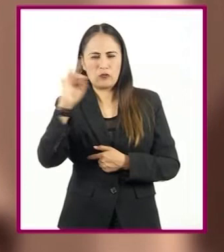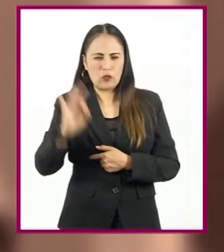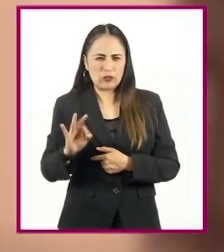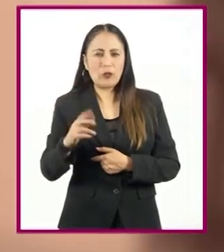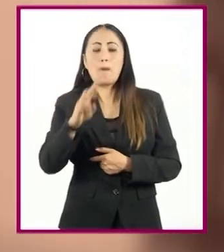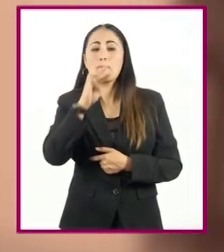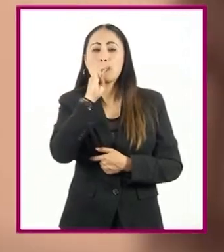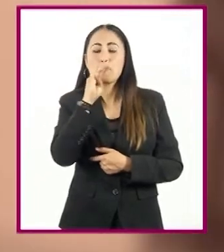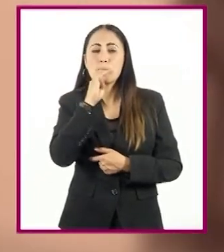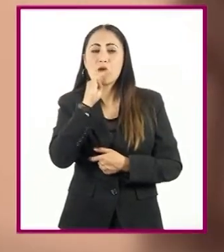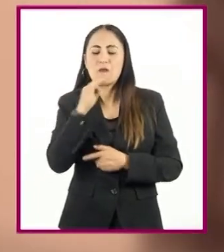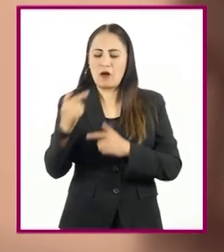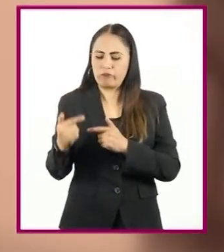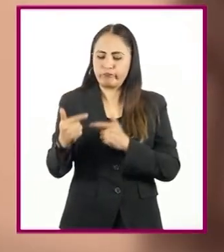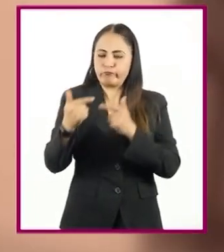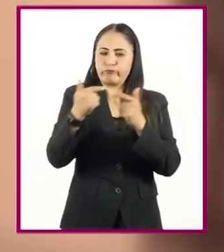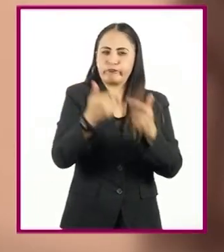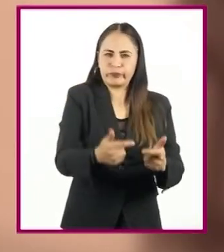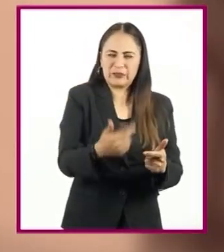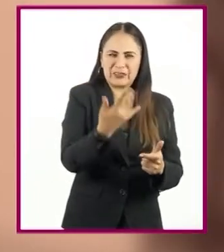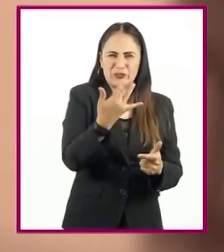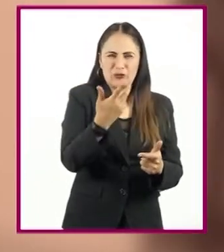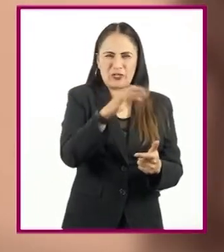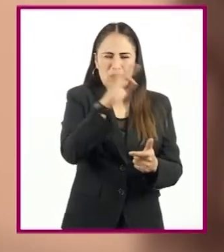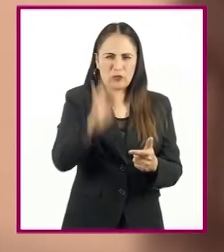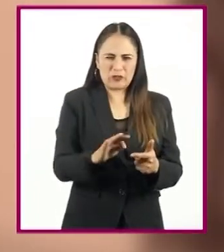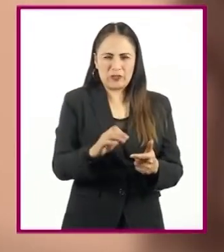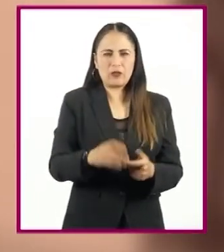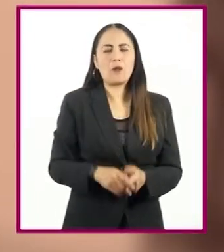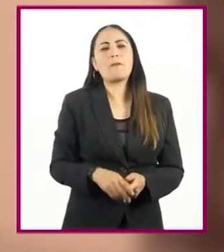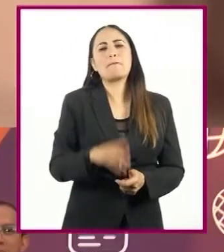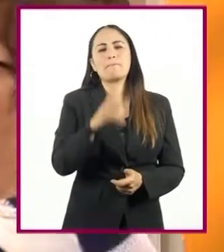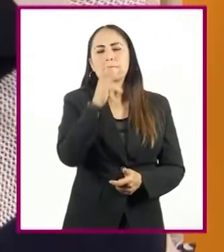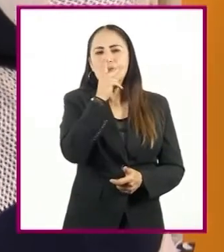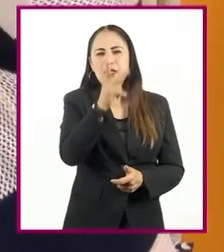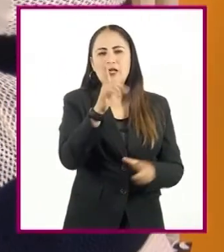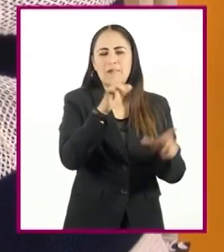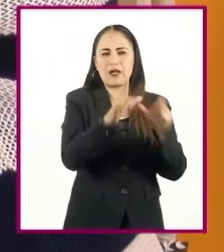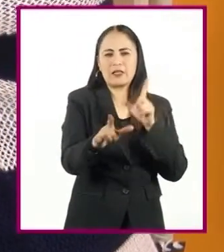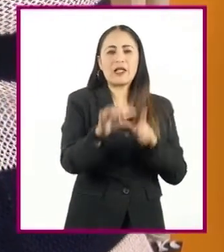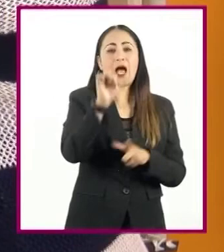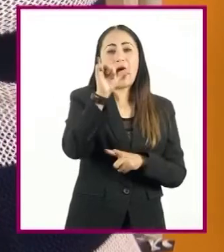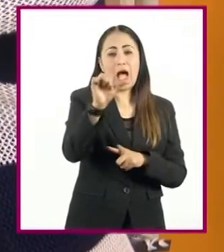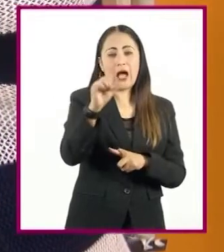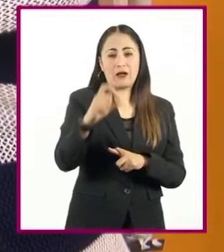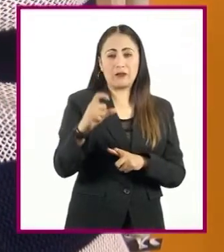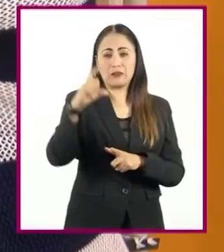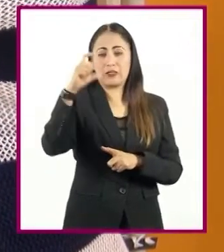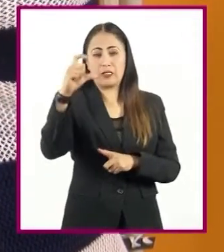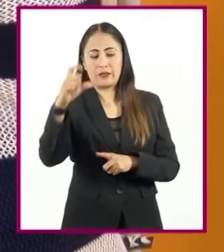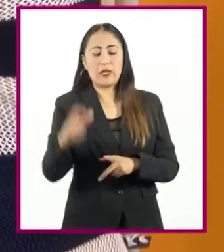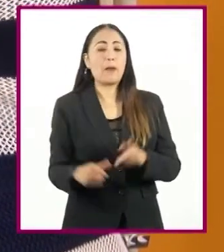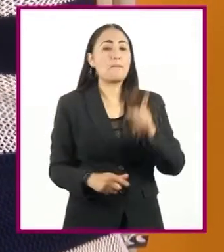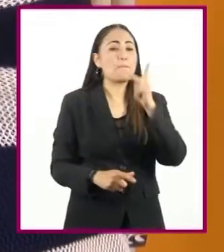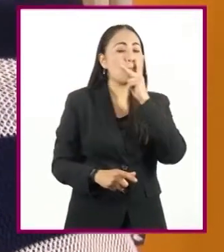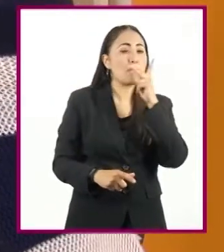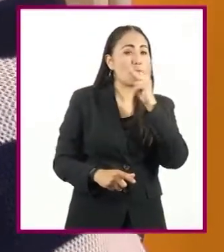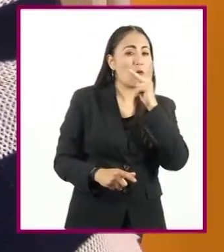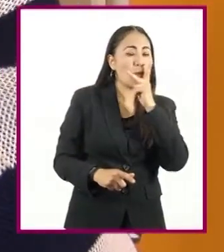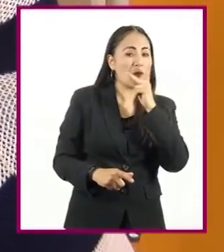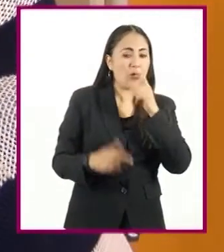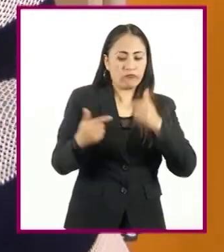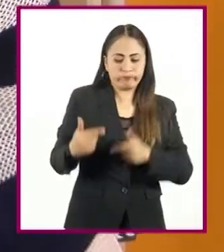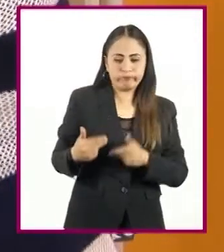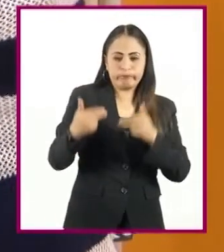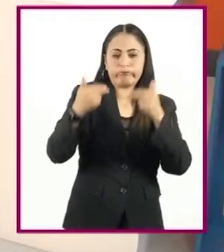característica de color café. Lo identificamos con la letra A mayúscula. Y el papá le heredó a su hijo el gen